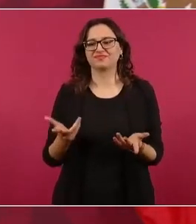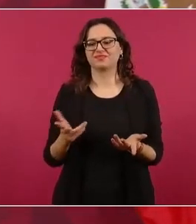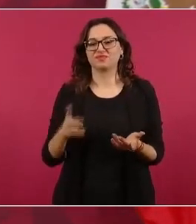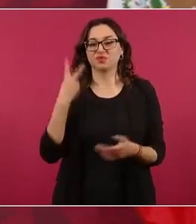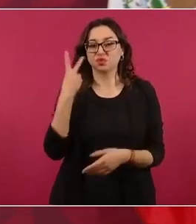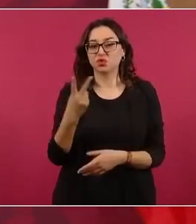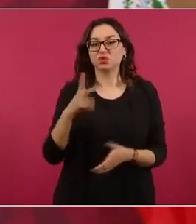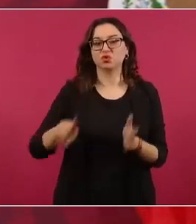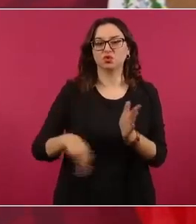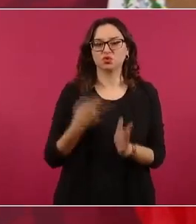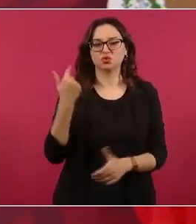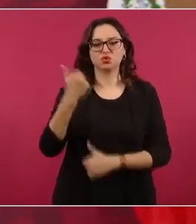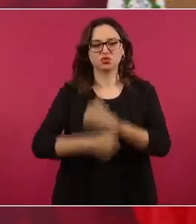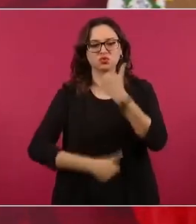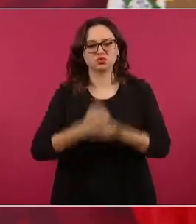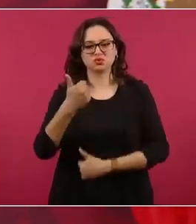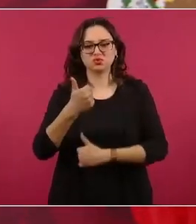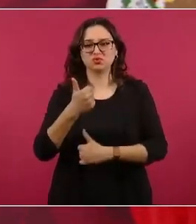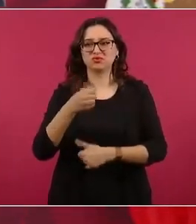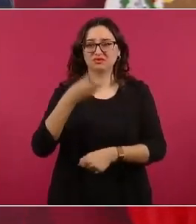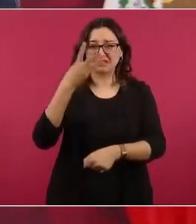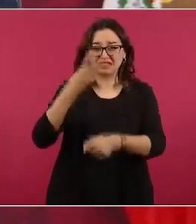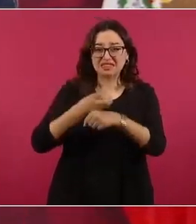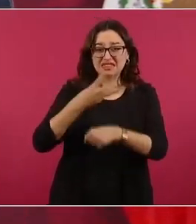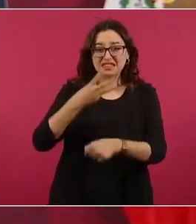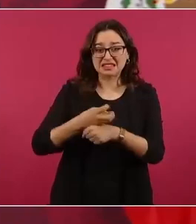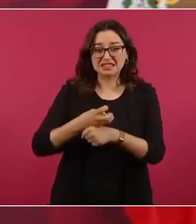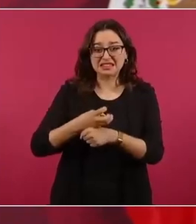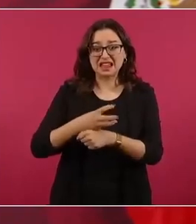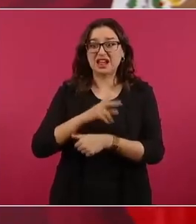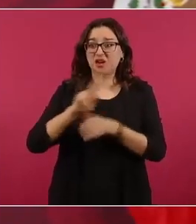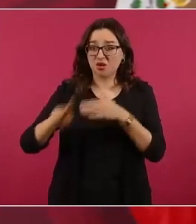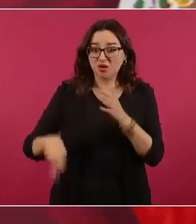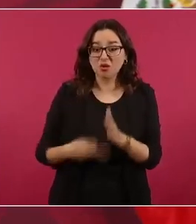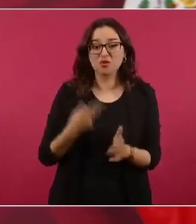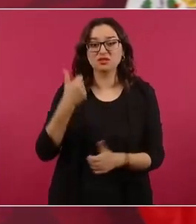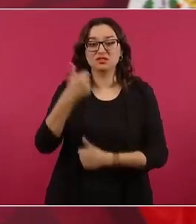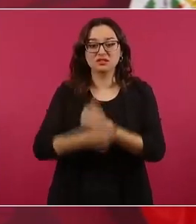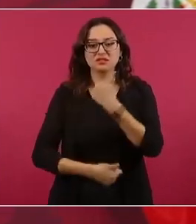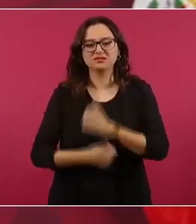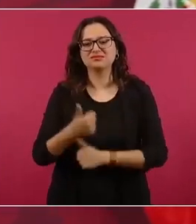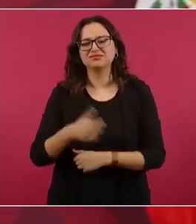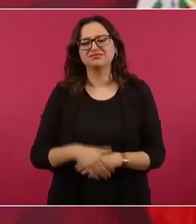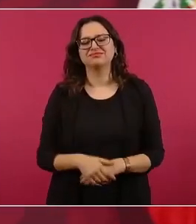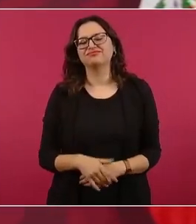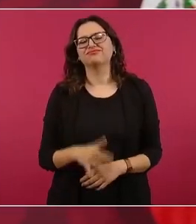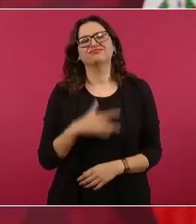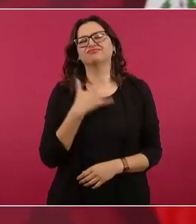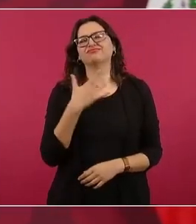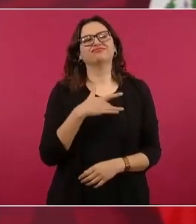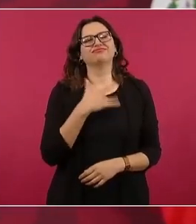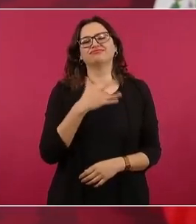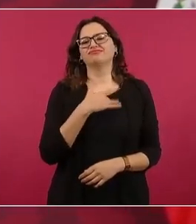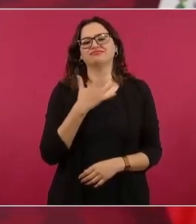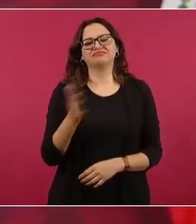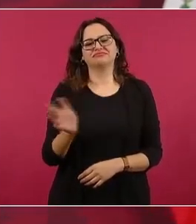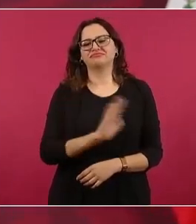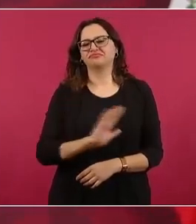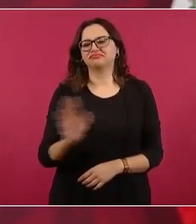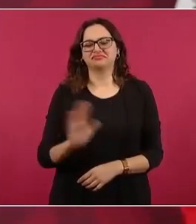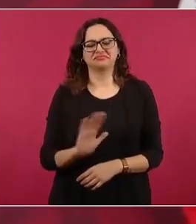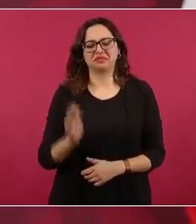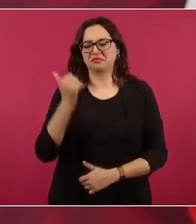ya no iba yo a volver a ser candidato a la